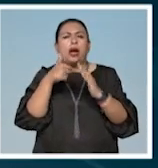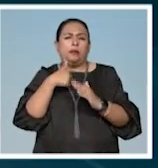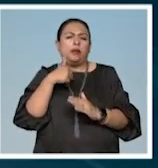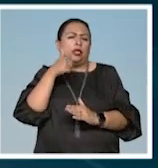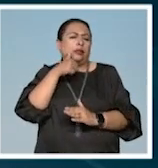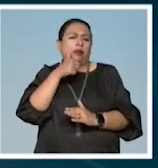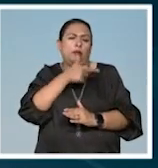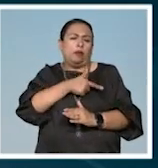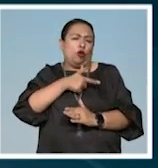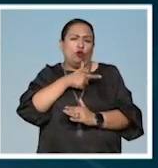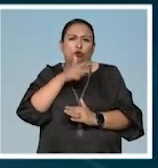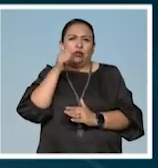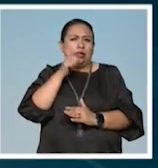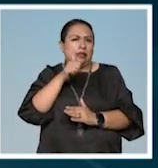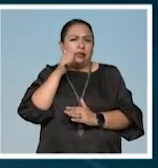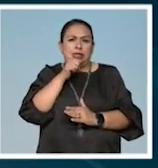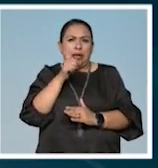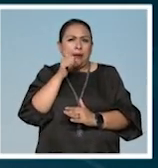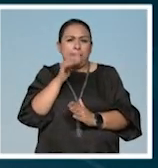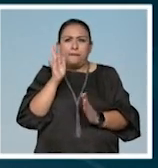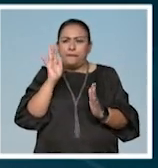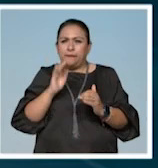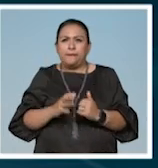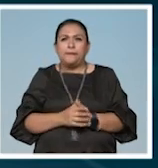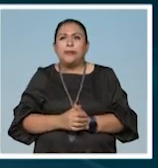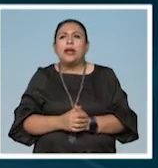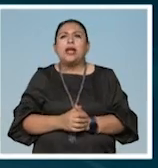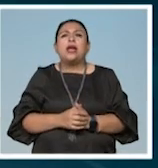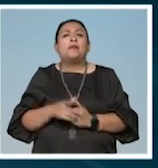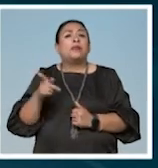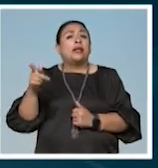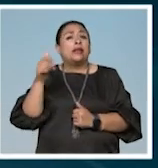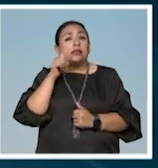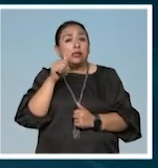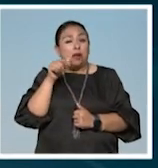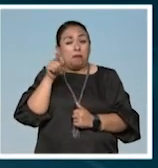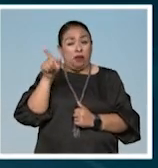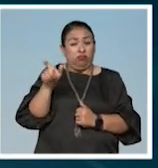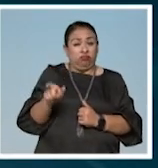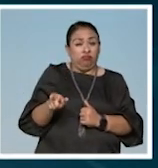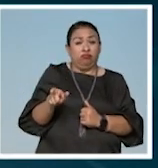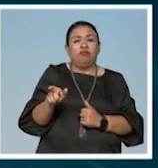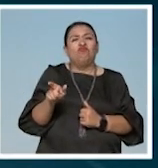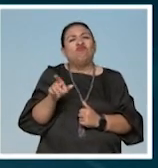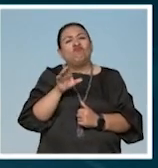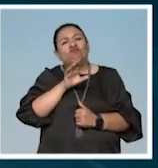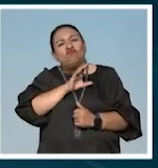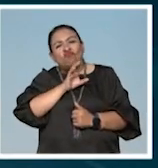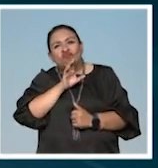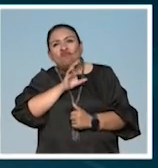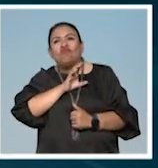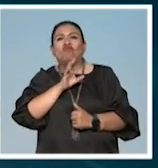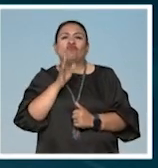gustó mucho, siempre me ha gustado mucho. Él siempre se me ha hecho muy cálido y